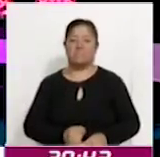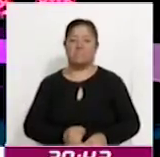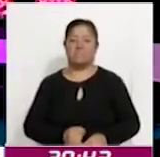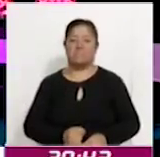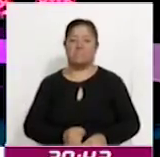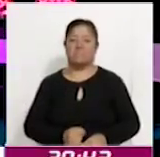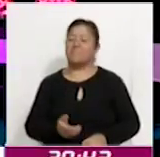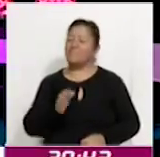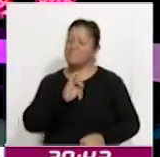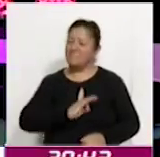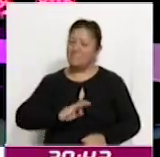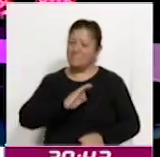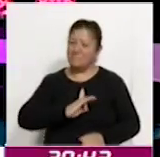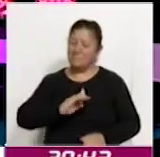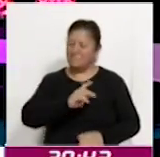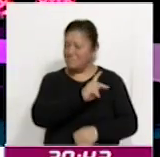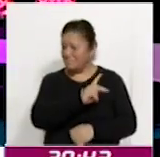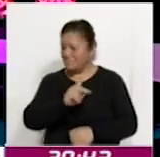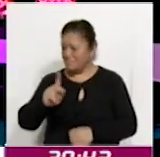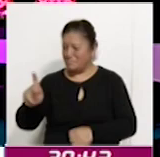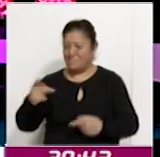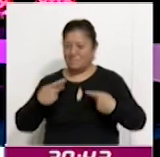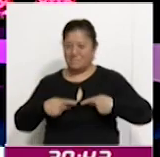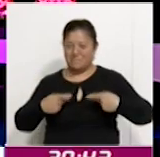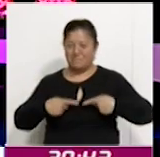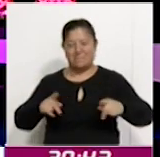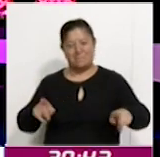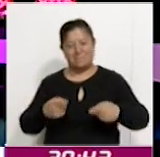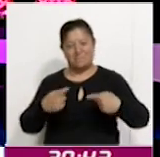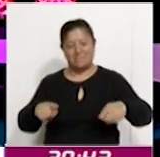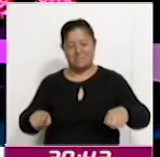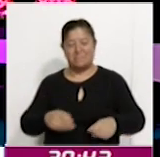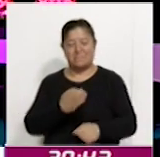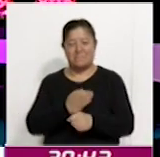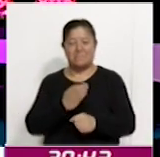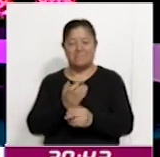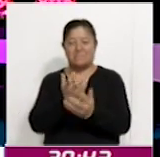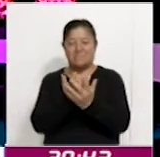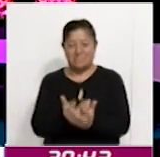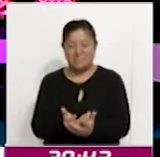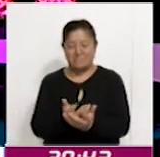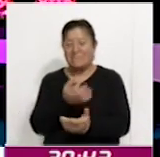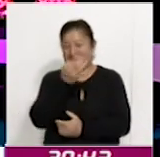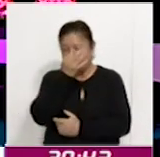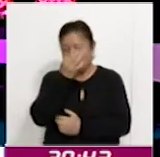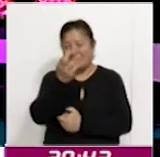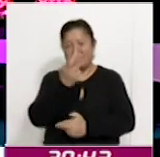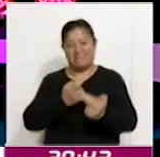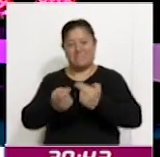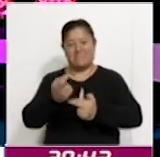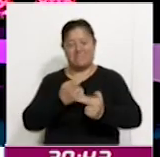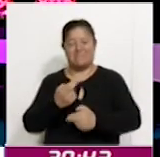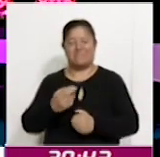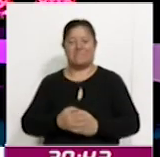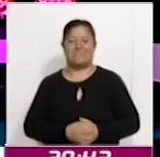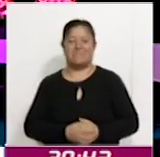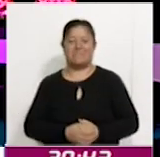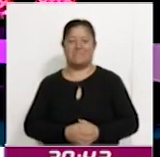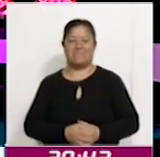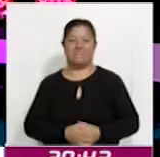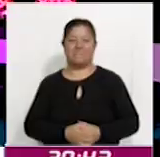Muchas felicidades a todos los músicos. Es momento de hacer una pausa y enseguida volvemos a Coracid Noticias.